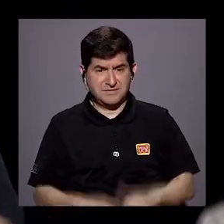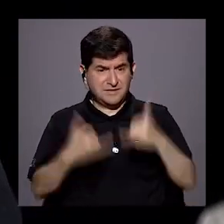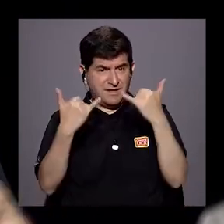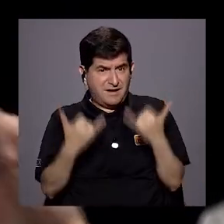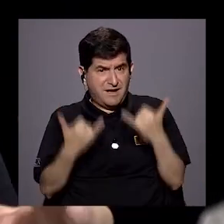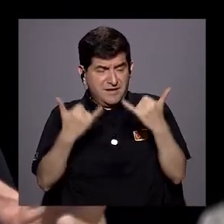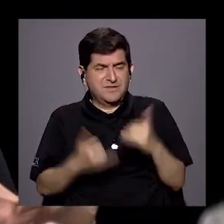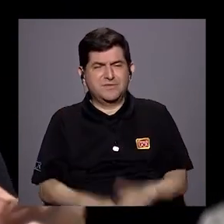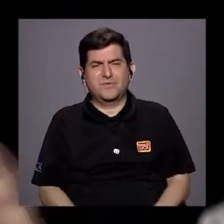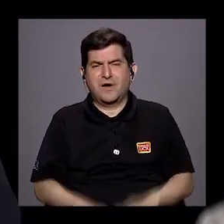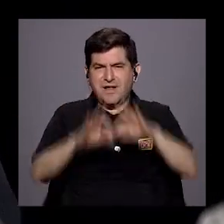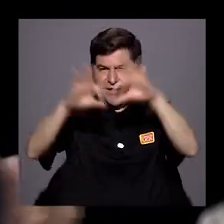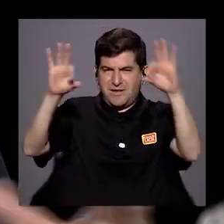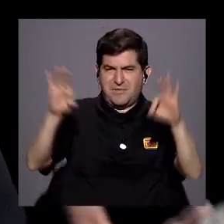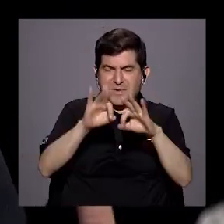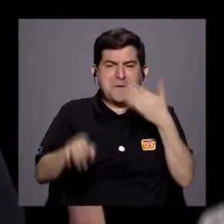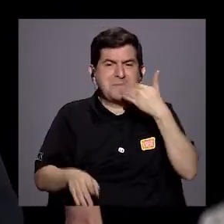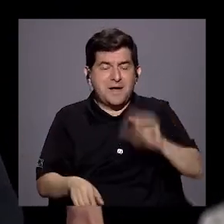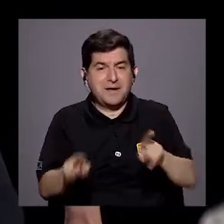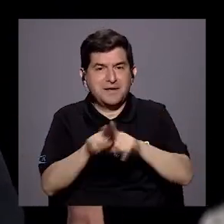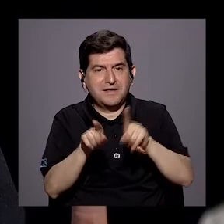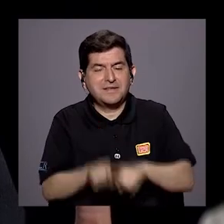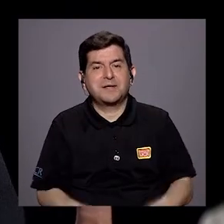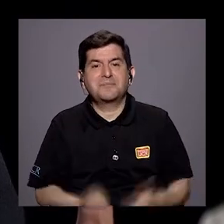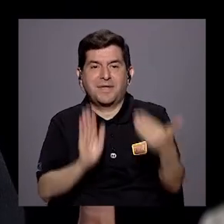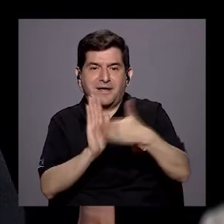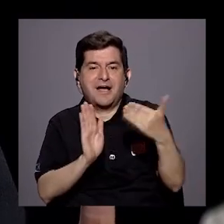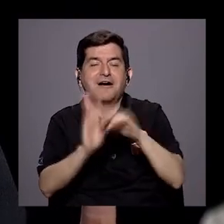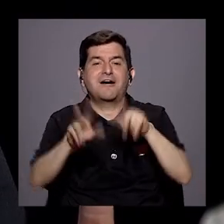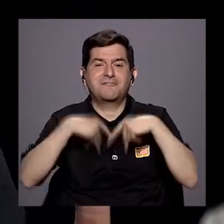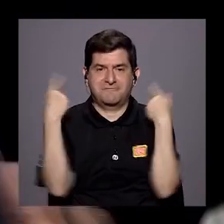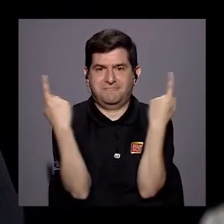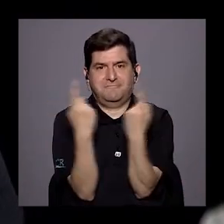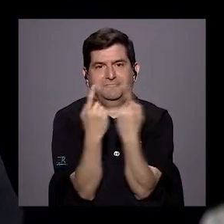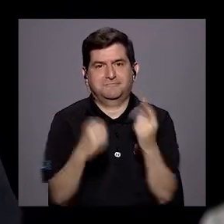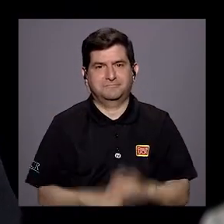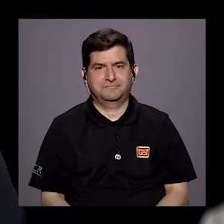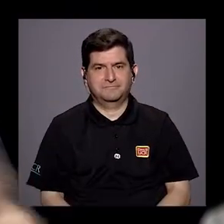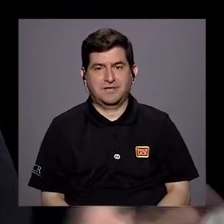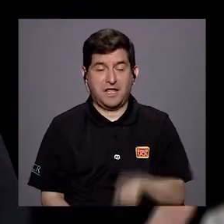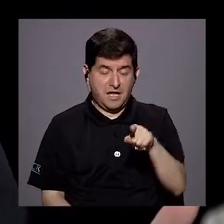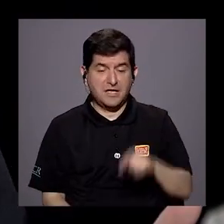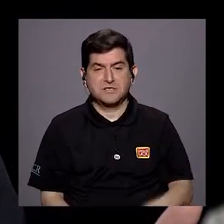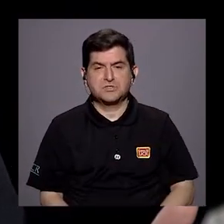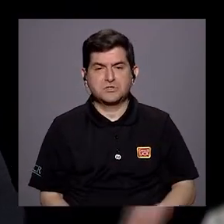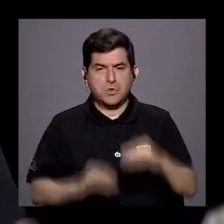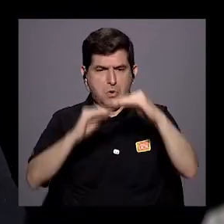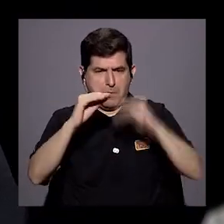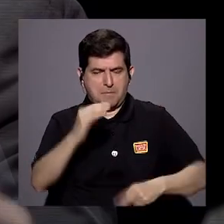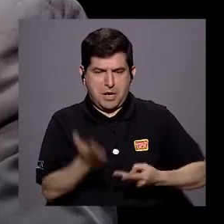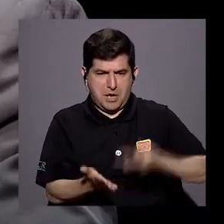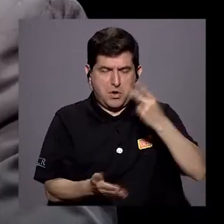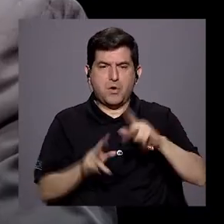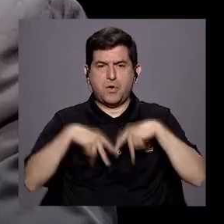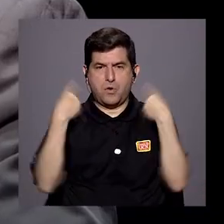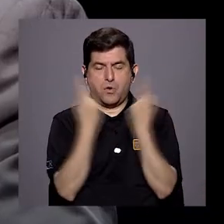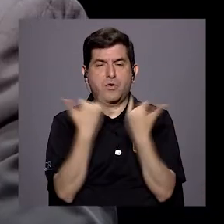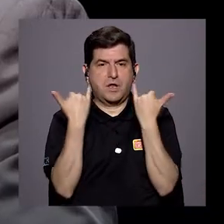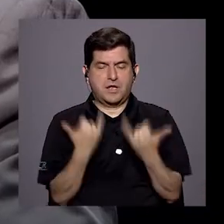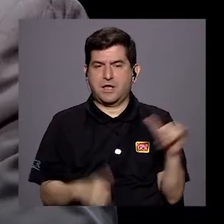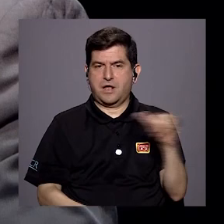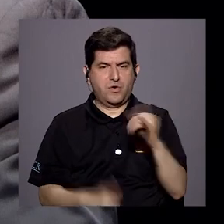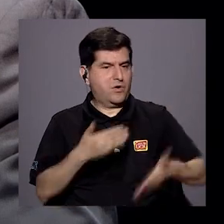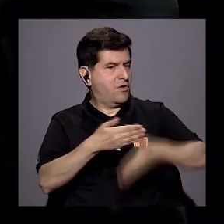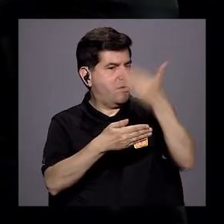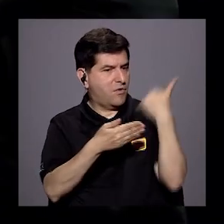creando una más... y eso ha terminado también con los partidos, ¿verdad? Porque también eso ha desprestigiado los partidos y los partidos ya no son